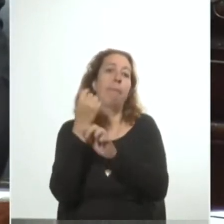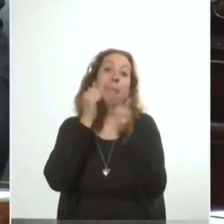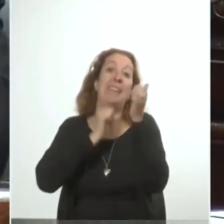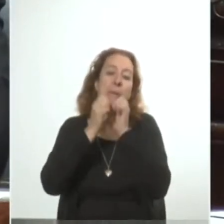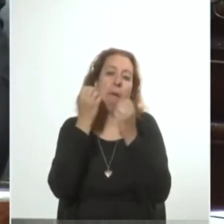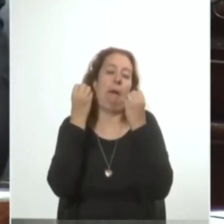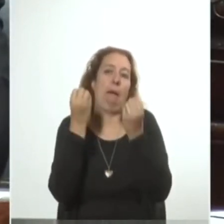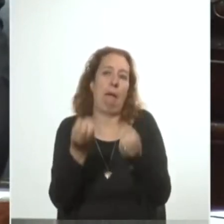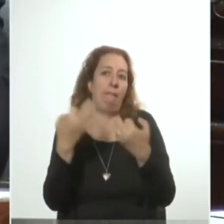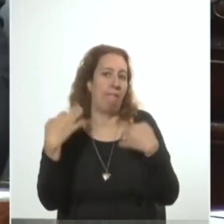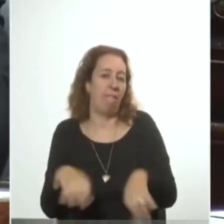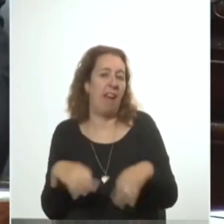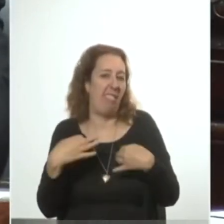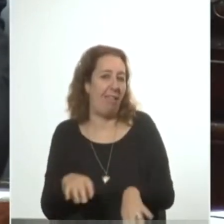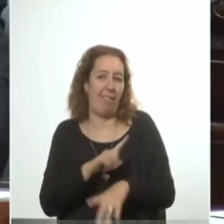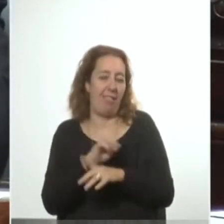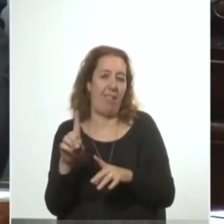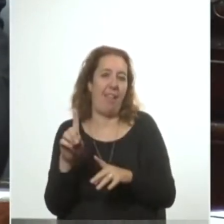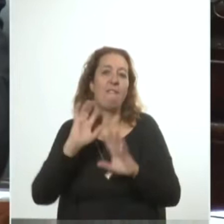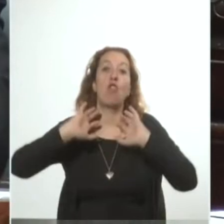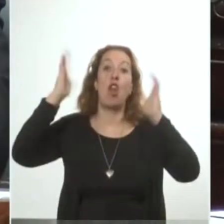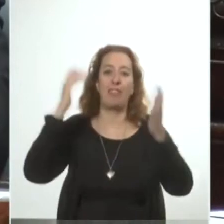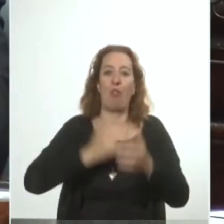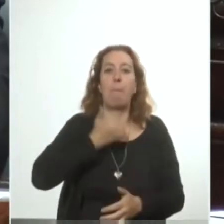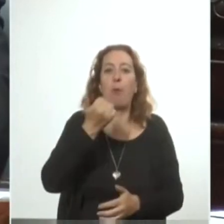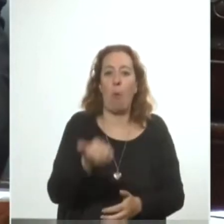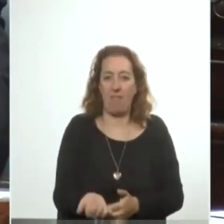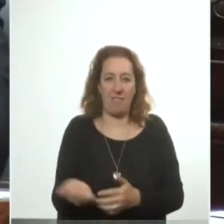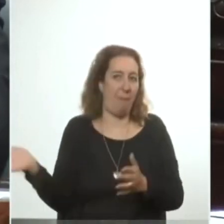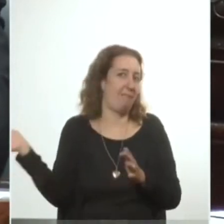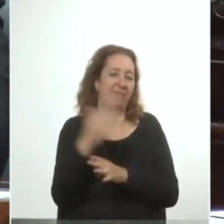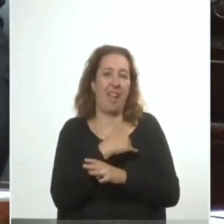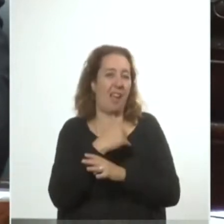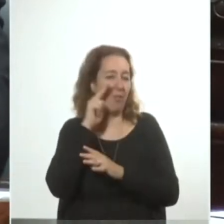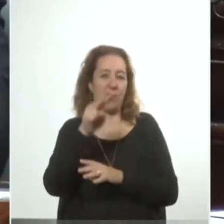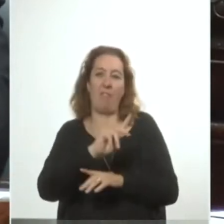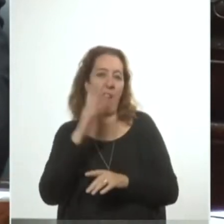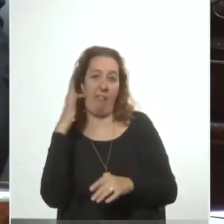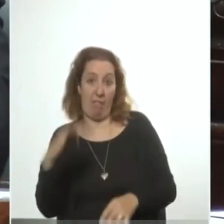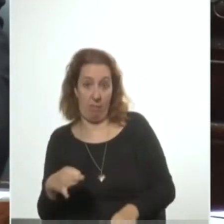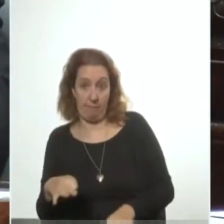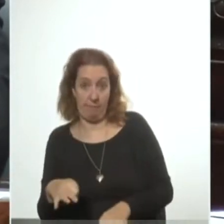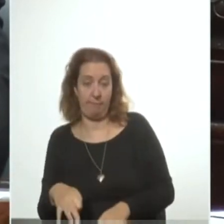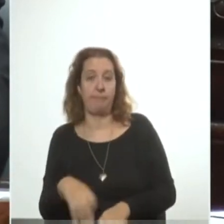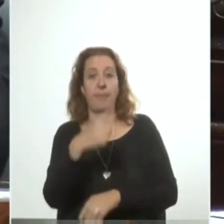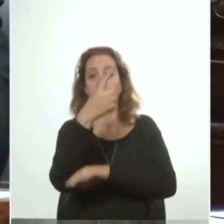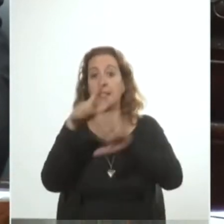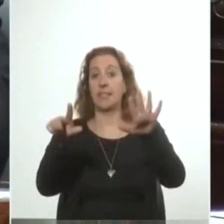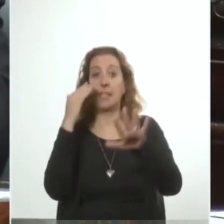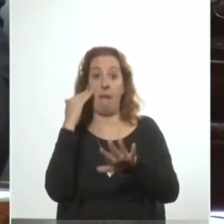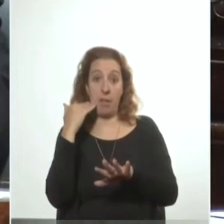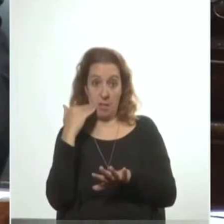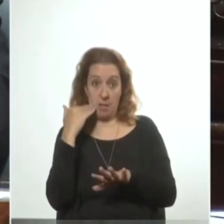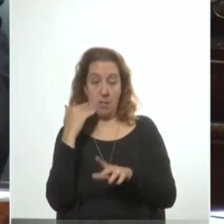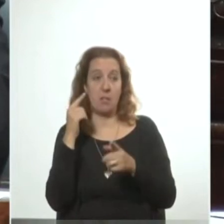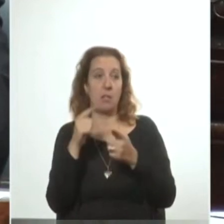verdad y los violentos aprovechan para barrer con todo a su paso. El 17 de abril se llega